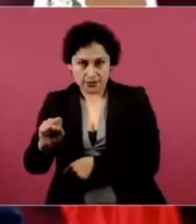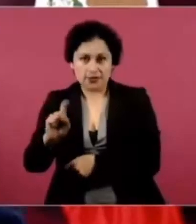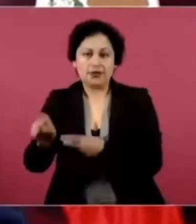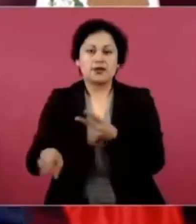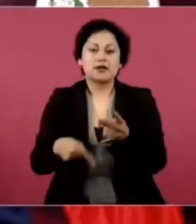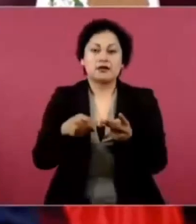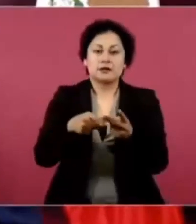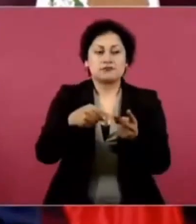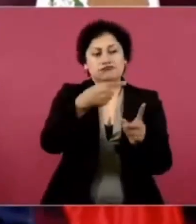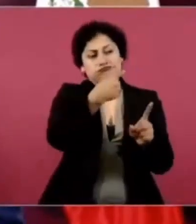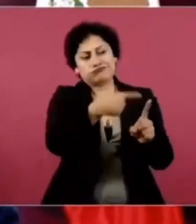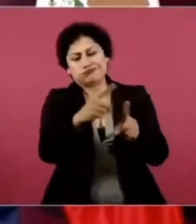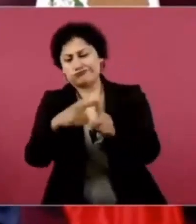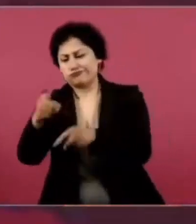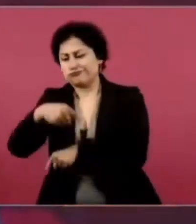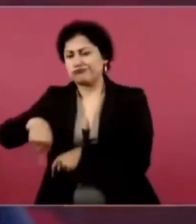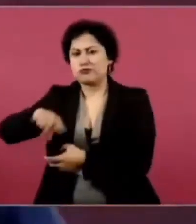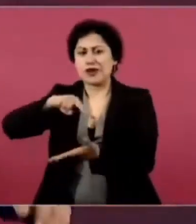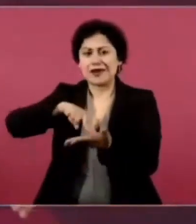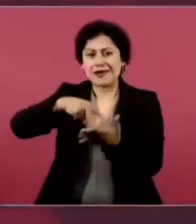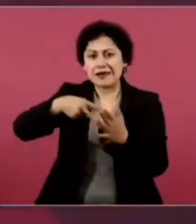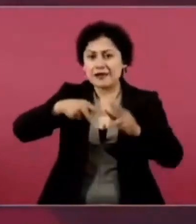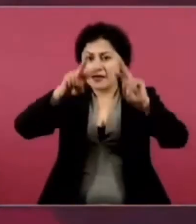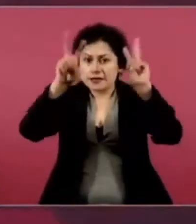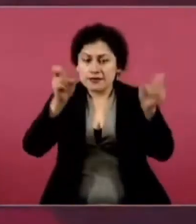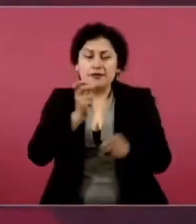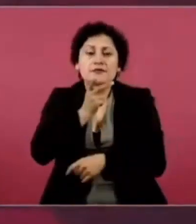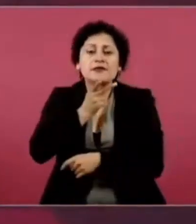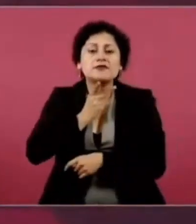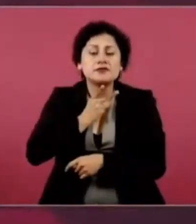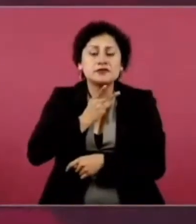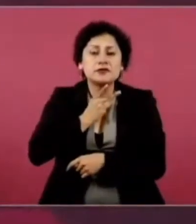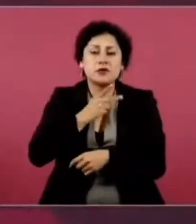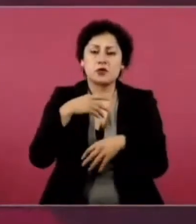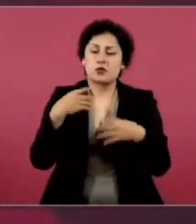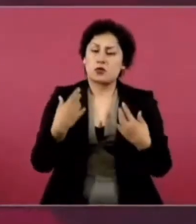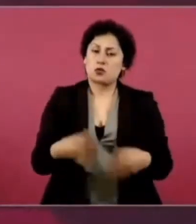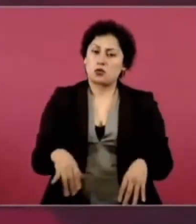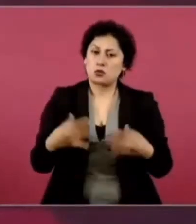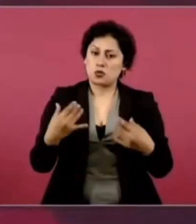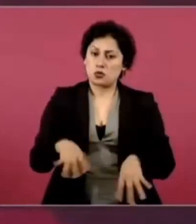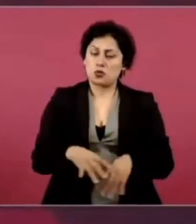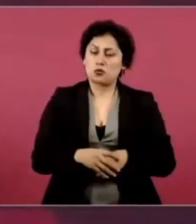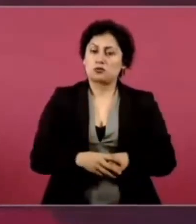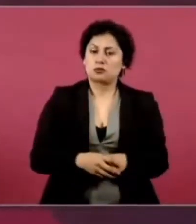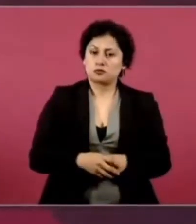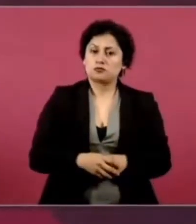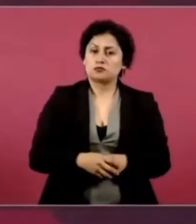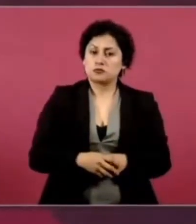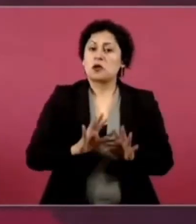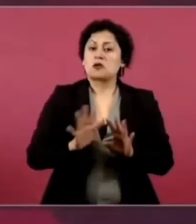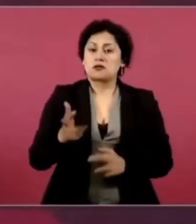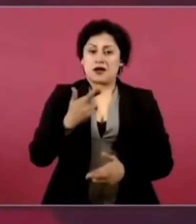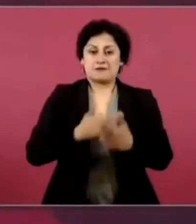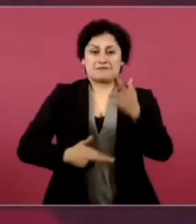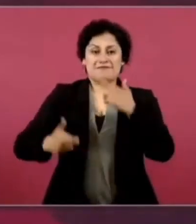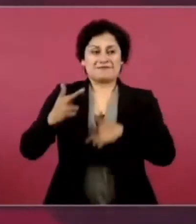ingenieros petroleros han vuelto